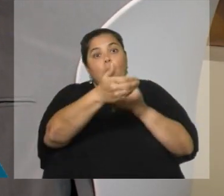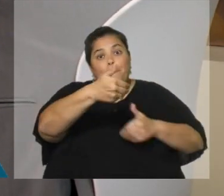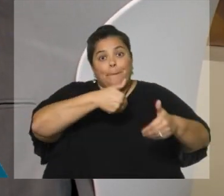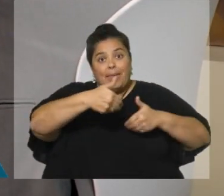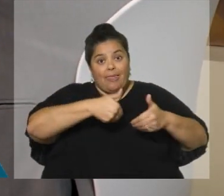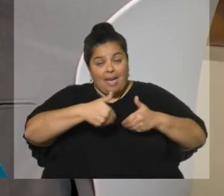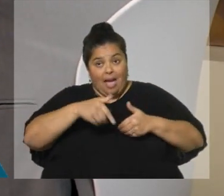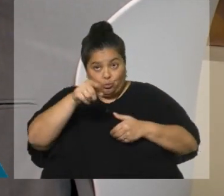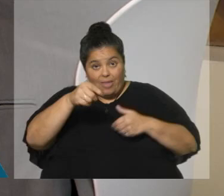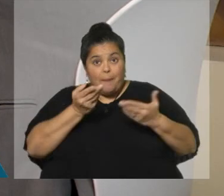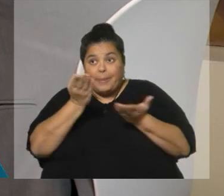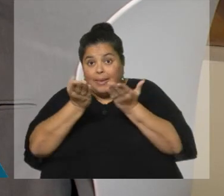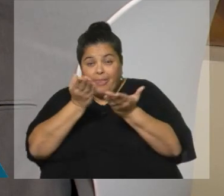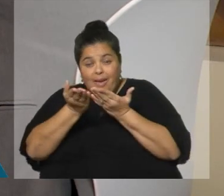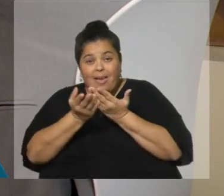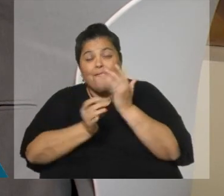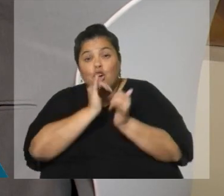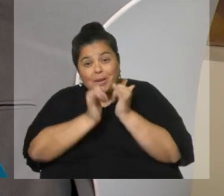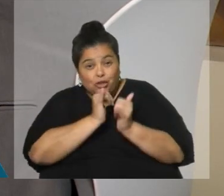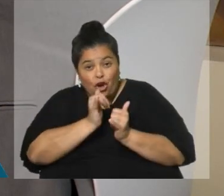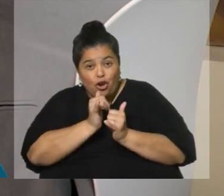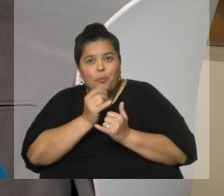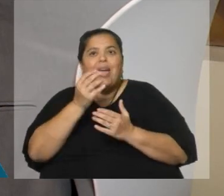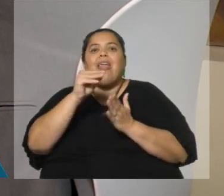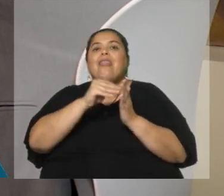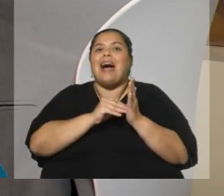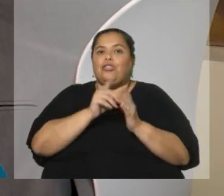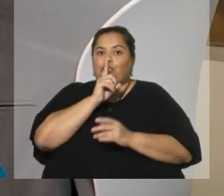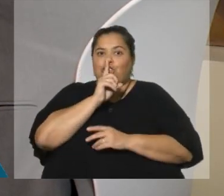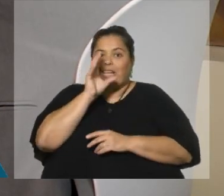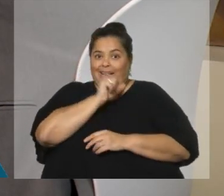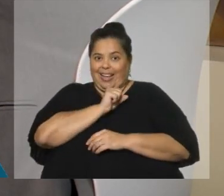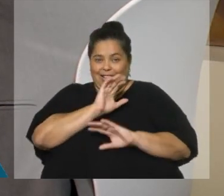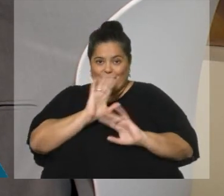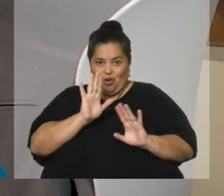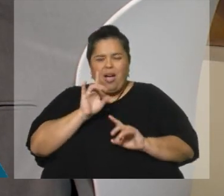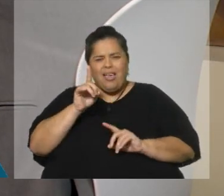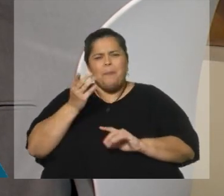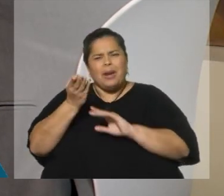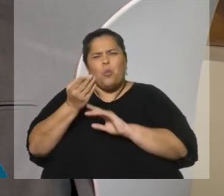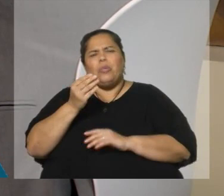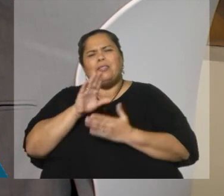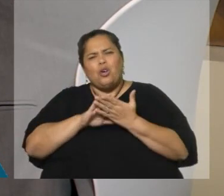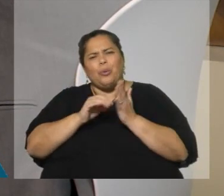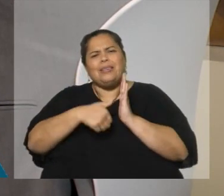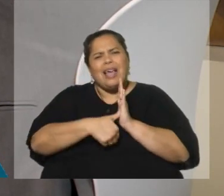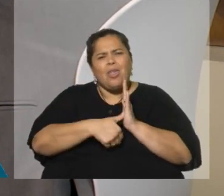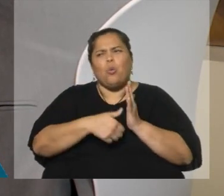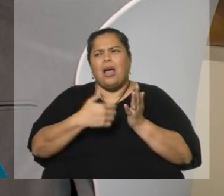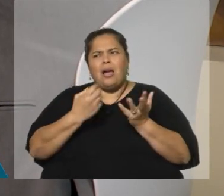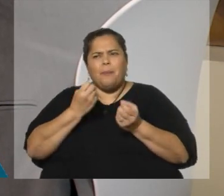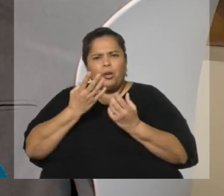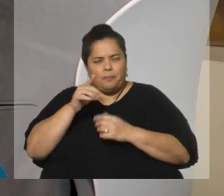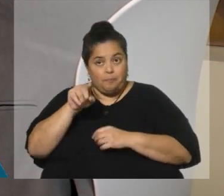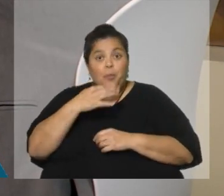reservados, siempre se dice. Usted no puede dar cualquier información. Ahora le voy a apuntar por el tema de la cédula, que hubo ahí algunas críticas. Pero, ¿le pide